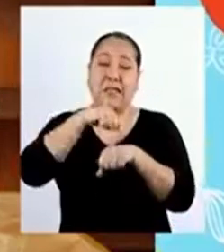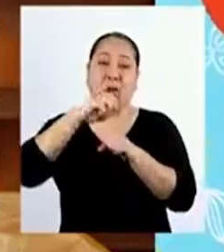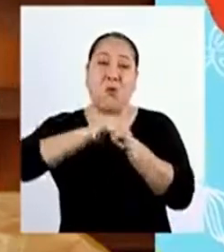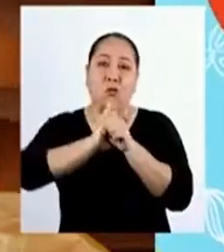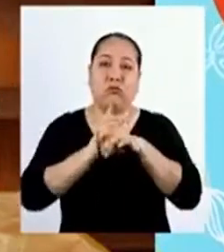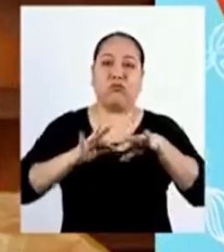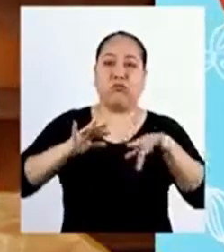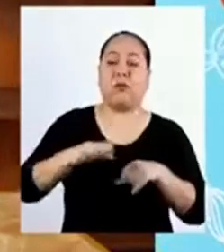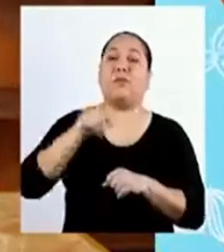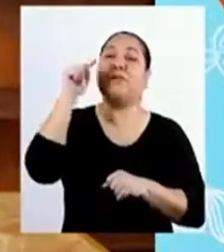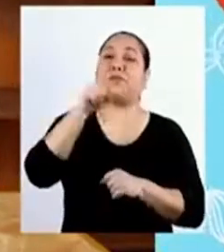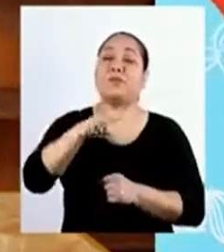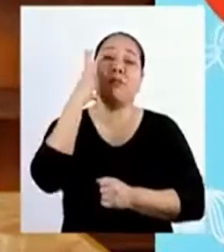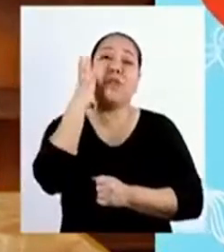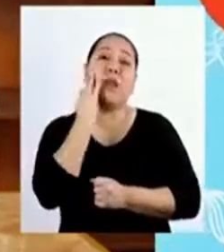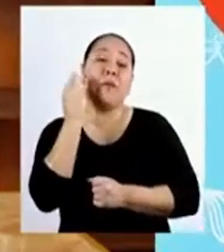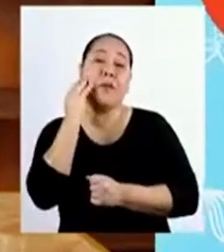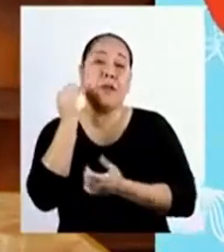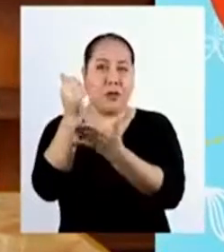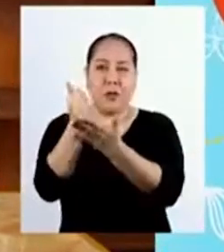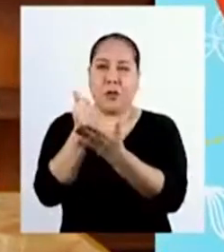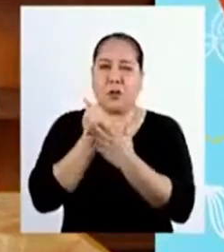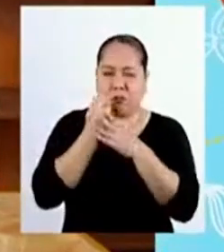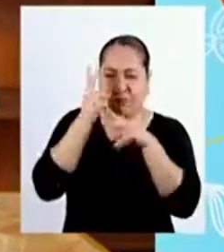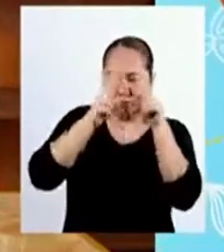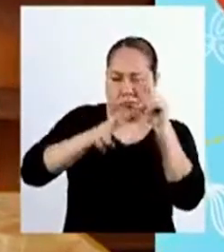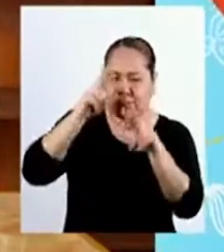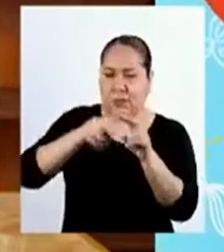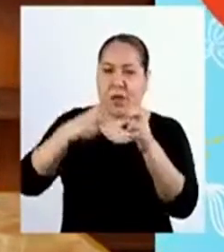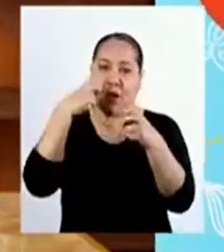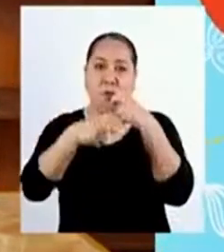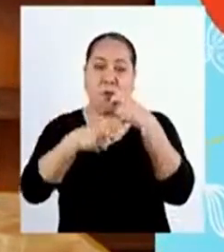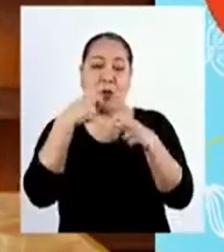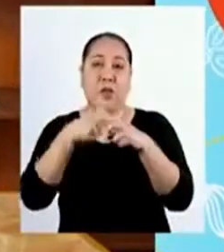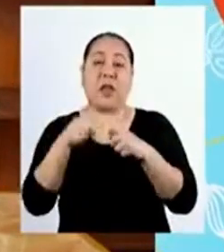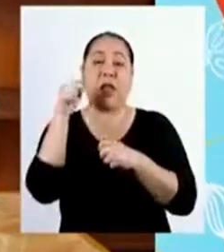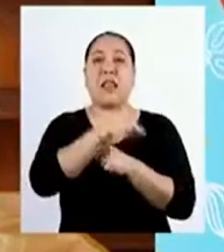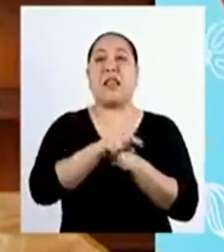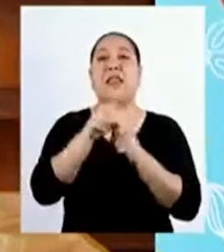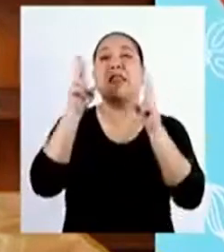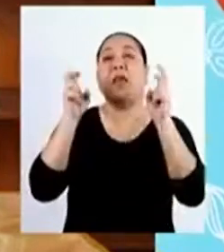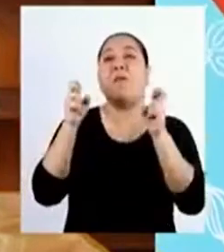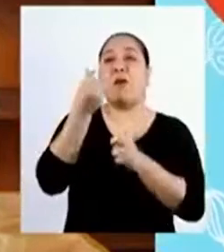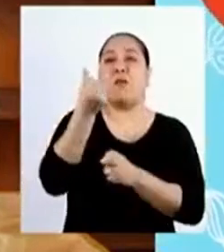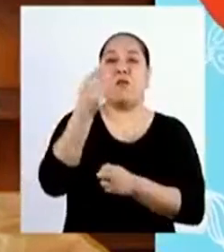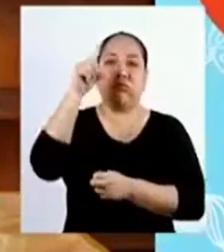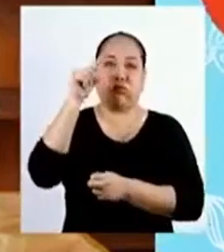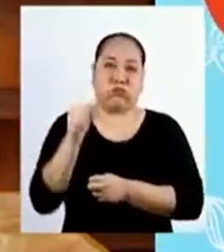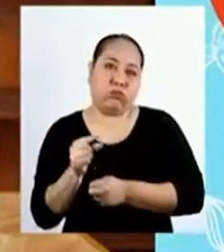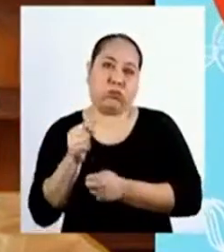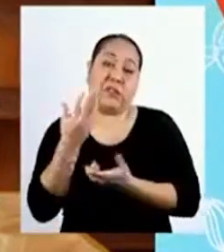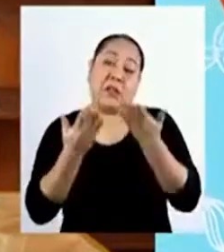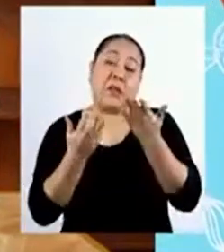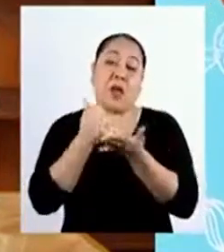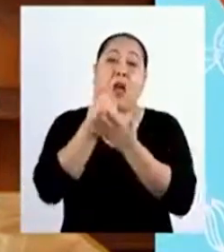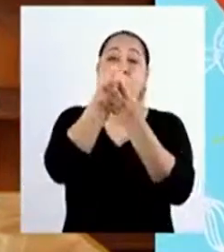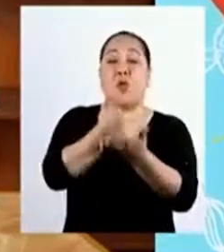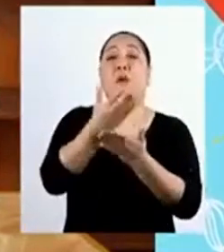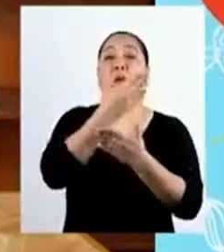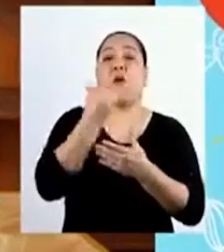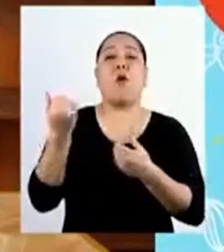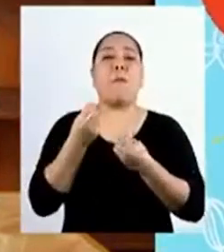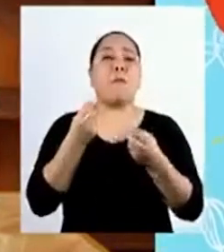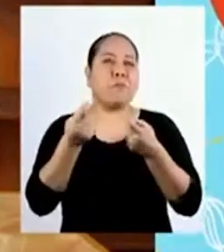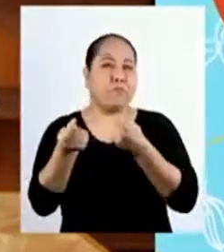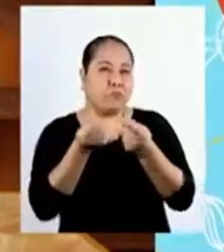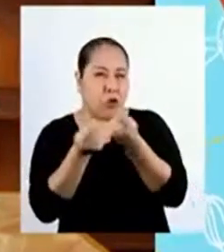pandemia. Y esta experiencia nos ayudará a abordar el problema sobre la escasez y quizás te ayude a mejorar en